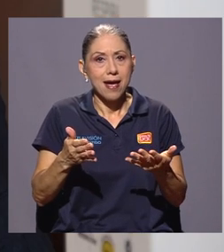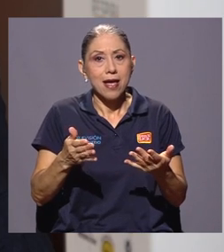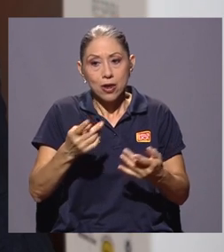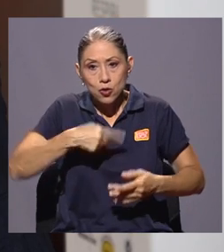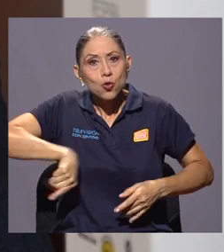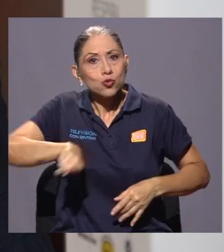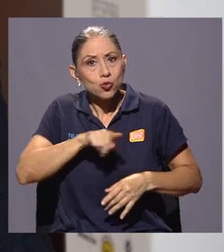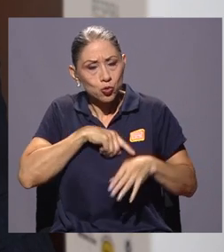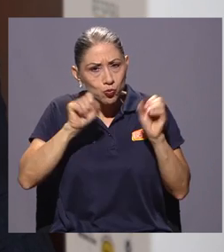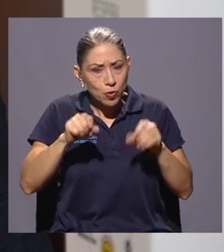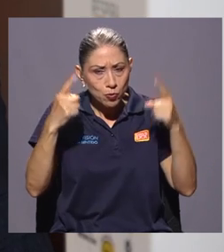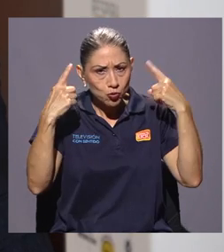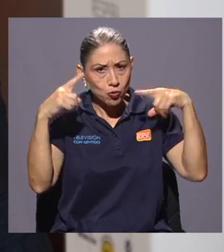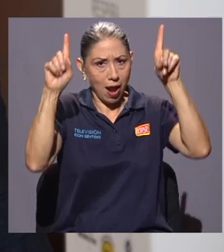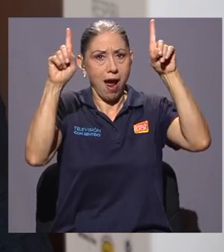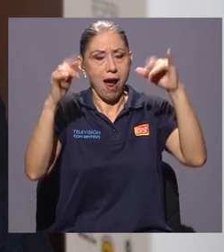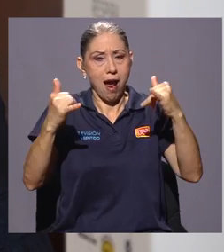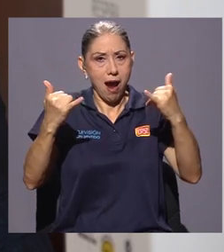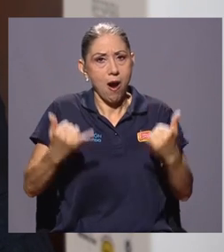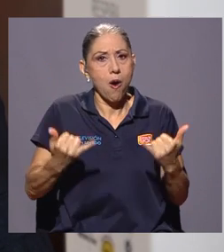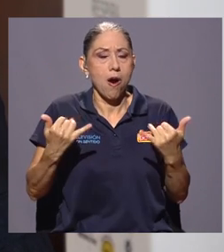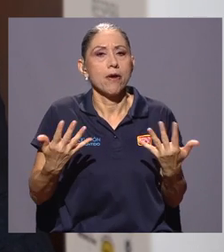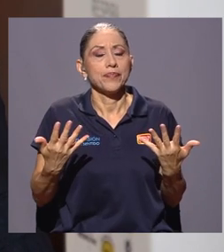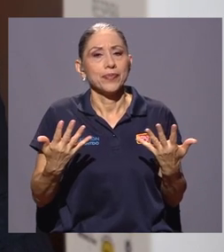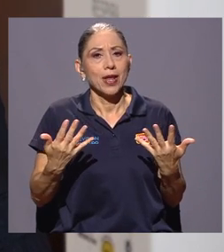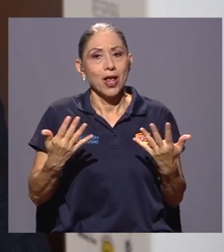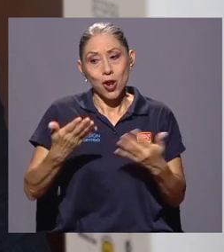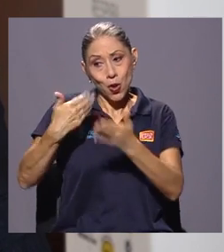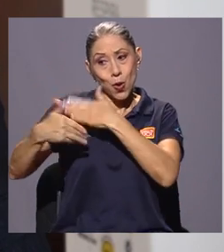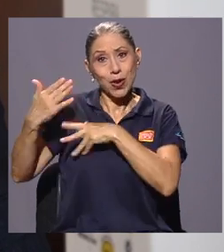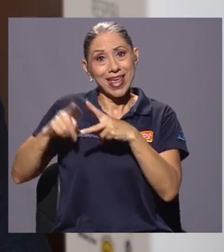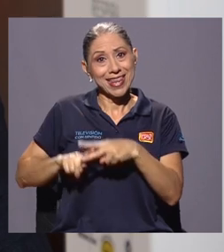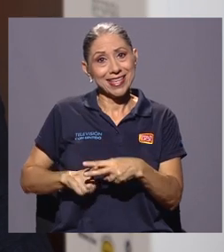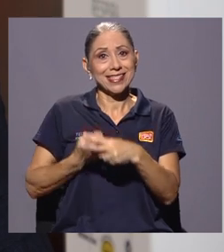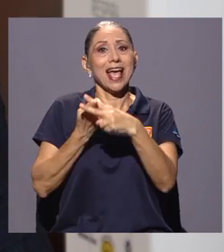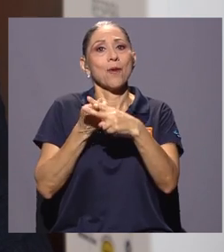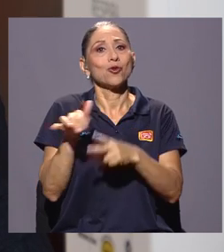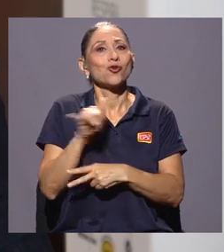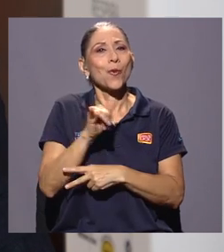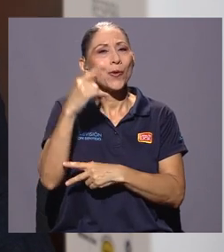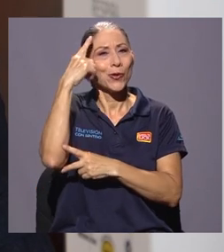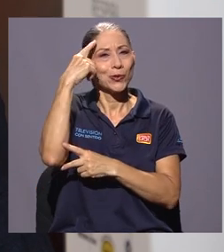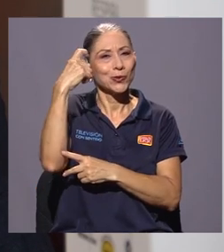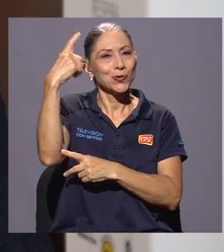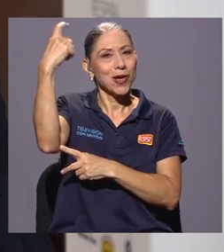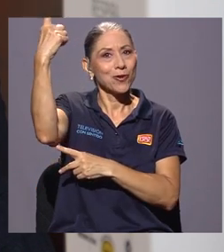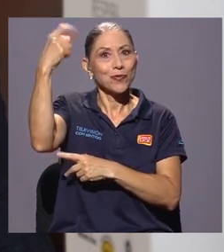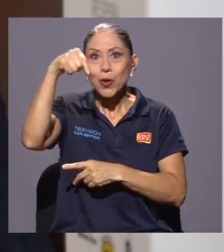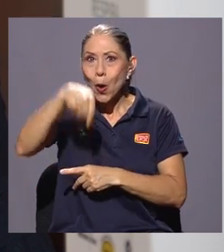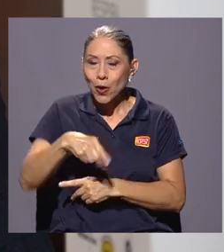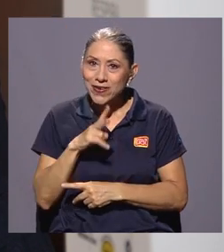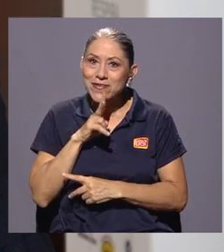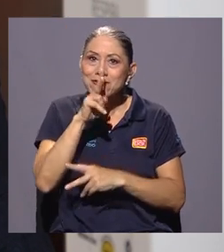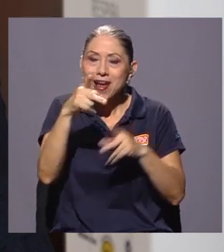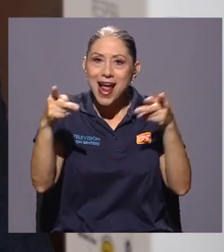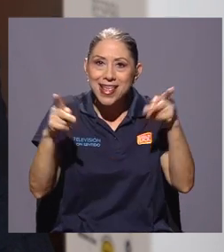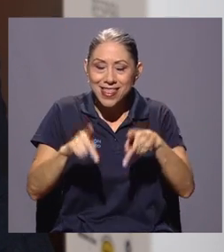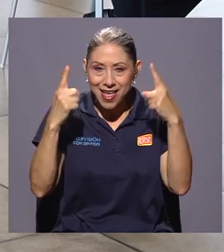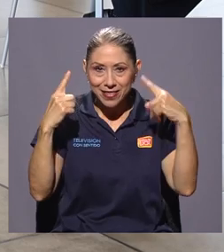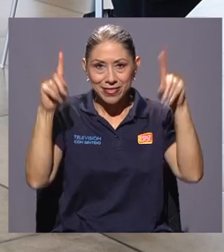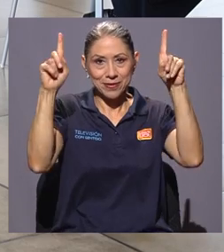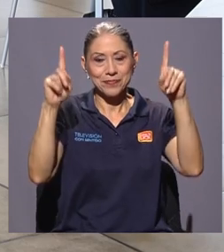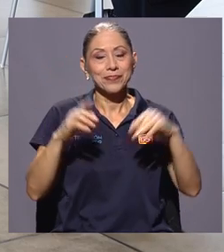hemos llegado a concretar hoy en día lo que iniciamos como un sueño y que hoy se hace realidad.